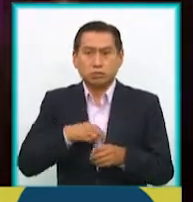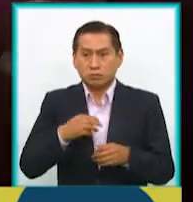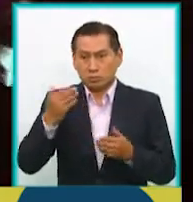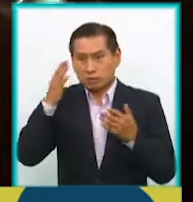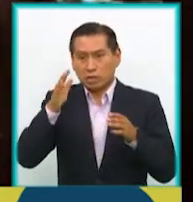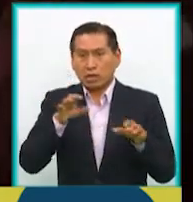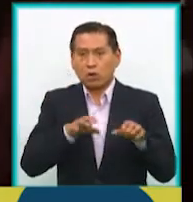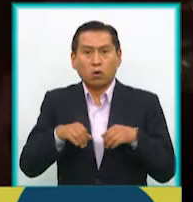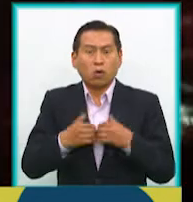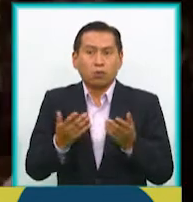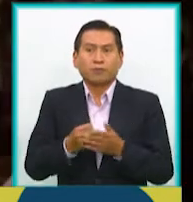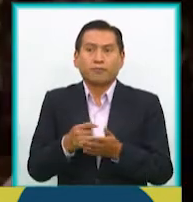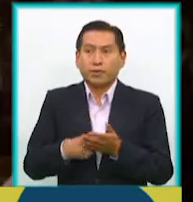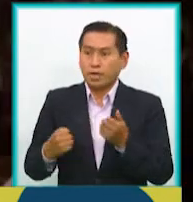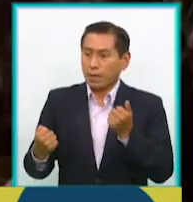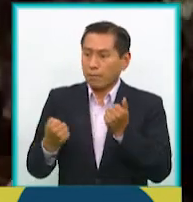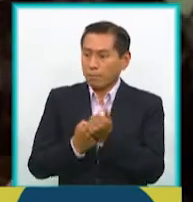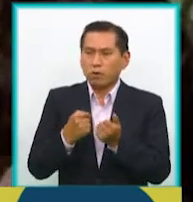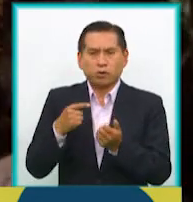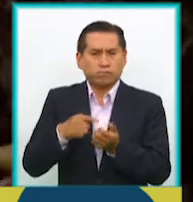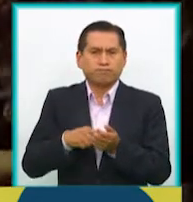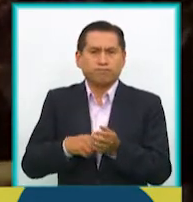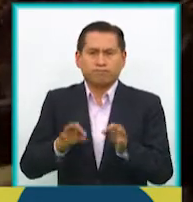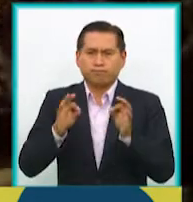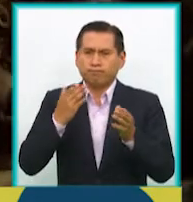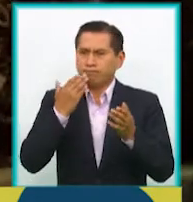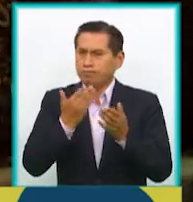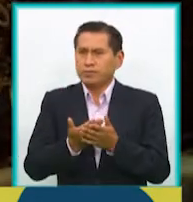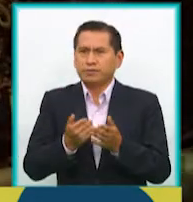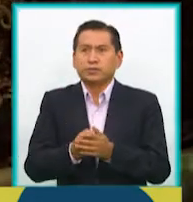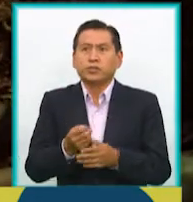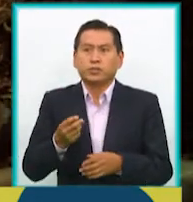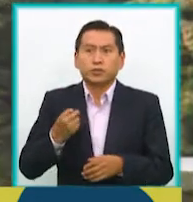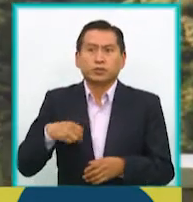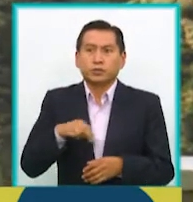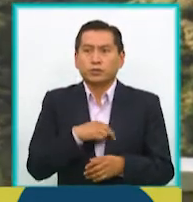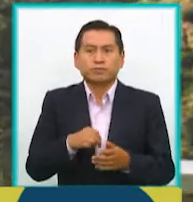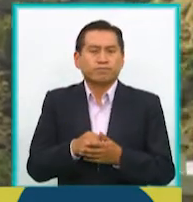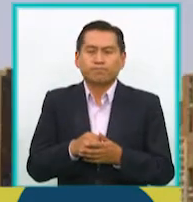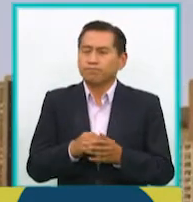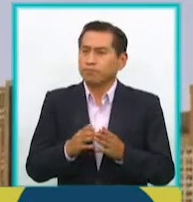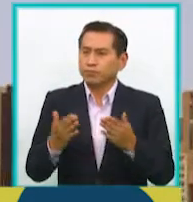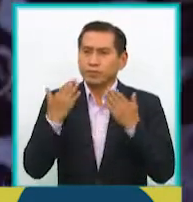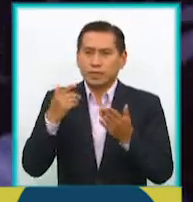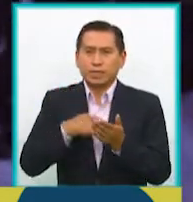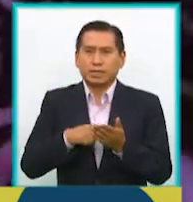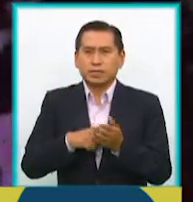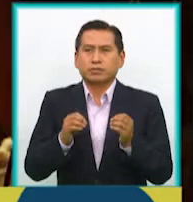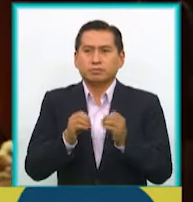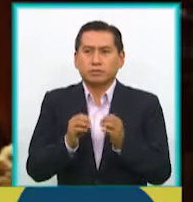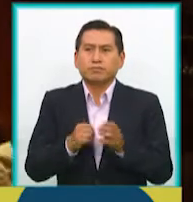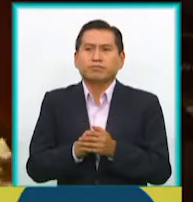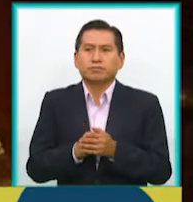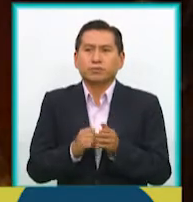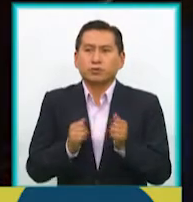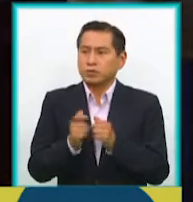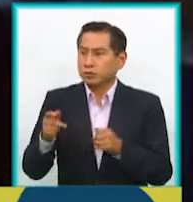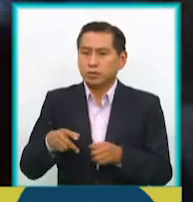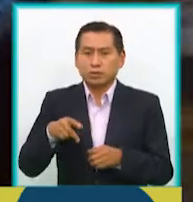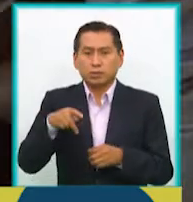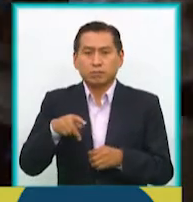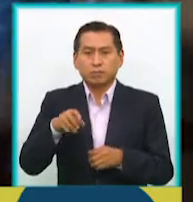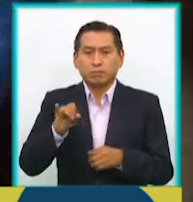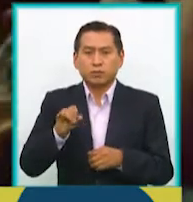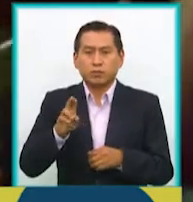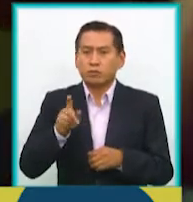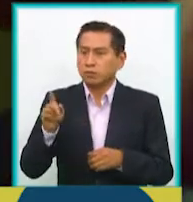y ese ha un apoyo tremendamente increíble y nosotros estamos pero inmensamente agradecidos con el Piu, el